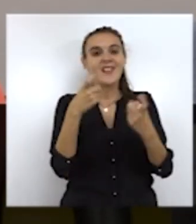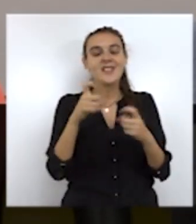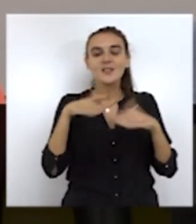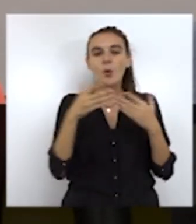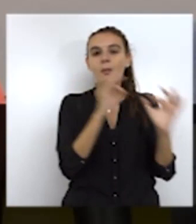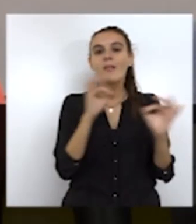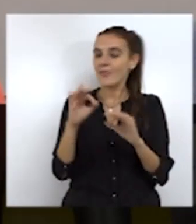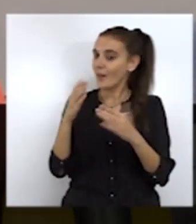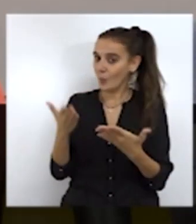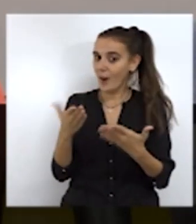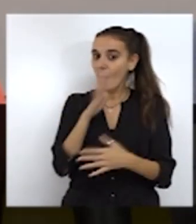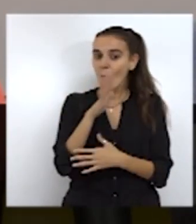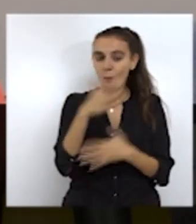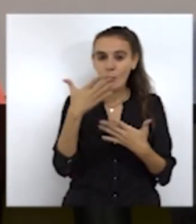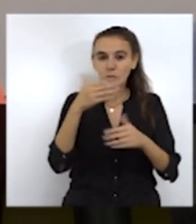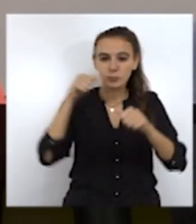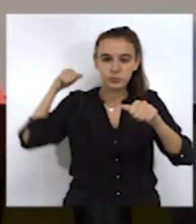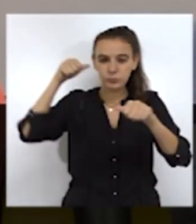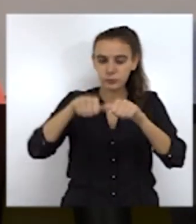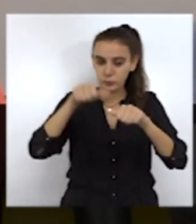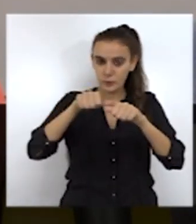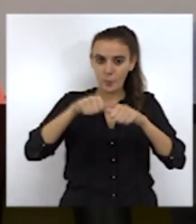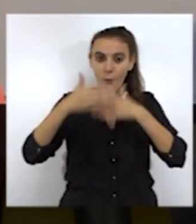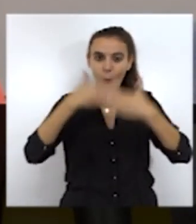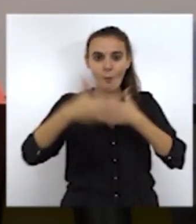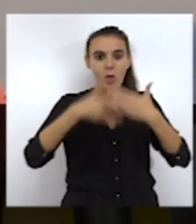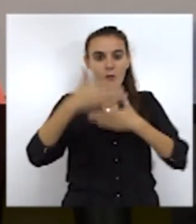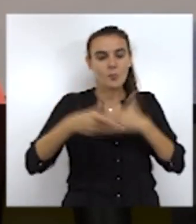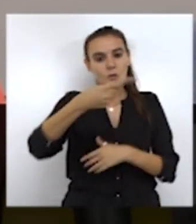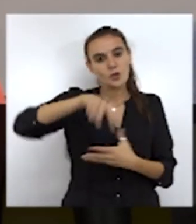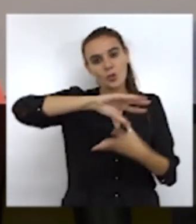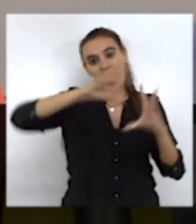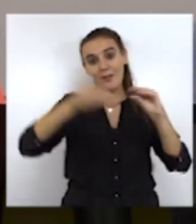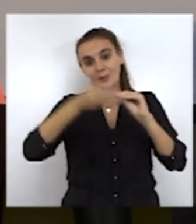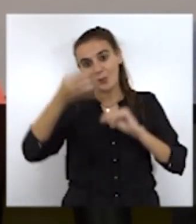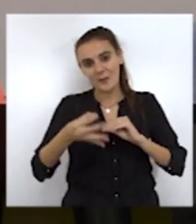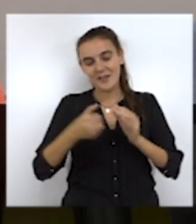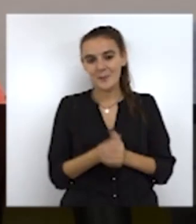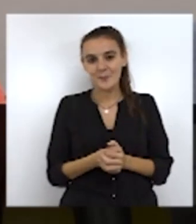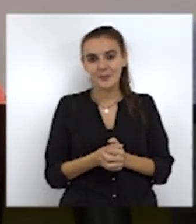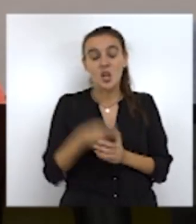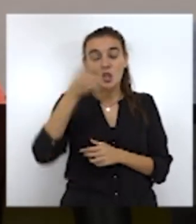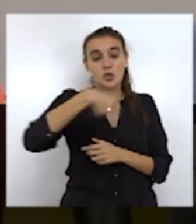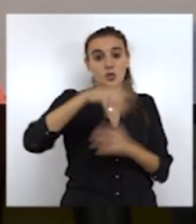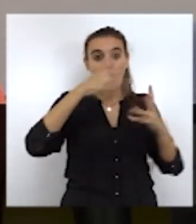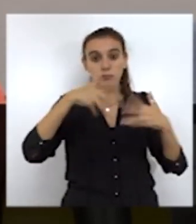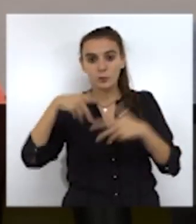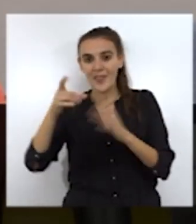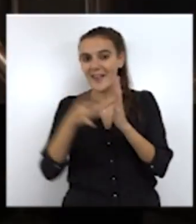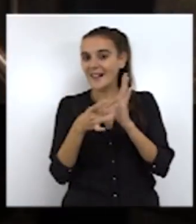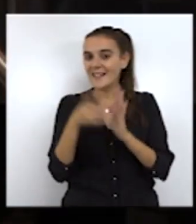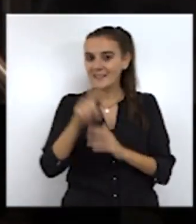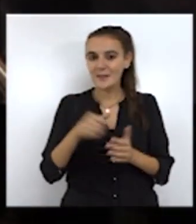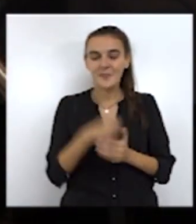necesidades específicas, porque a lo largo del tiempo van evolucionando y hay que irse adaptando. Y no podemos ir al número, sino también a la